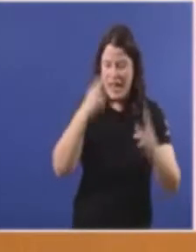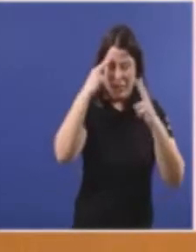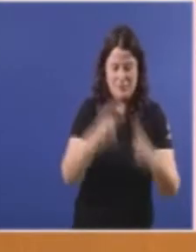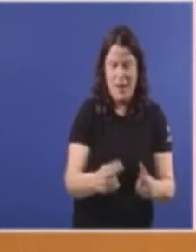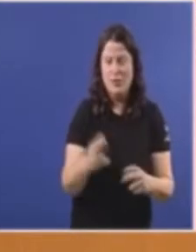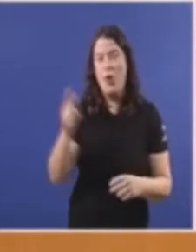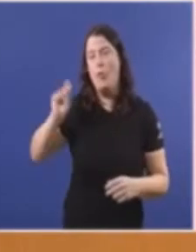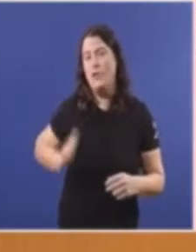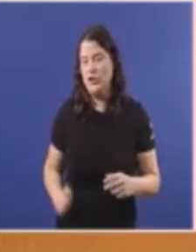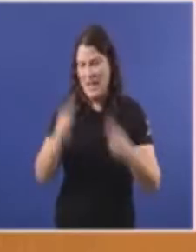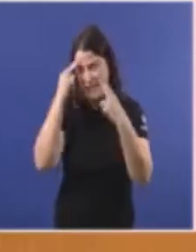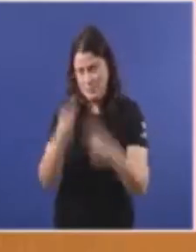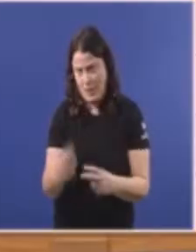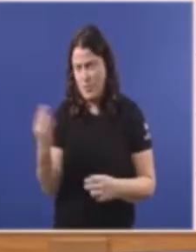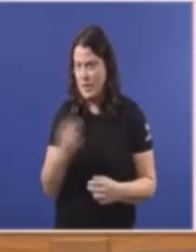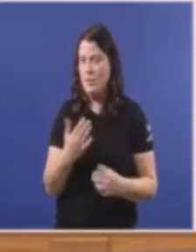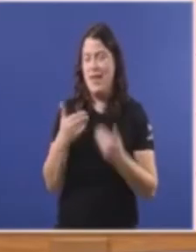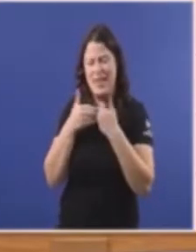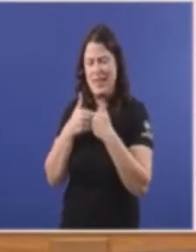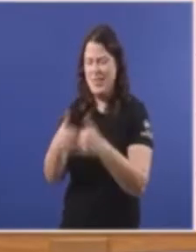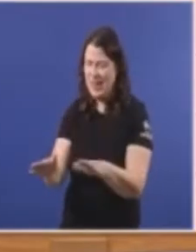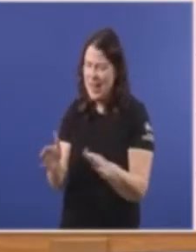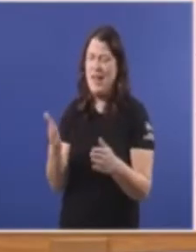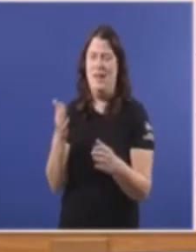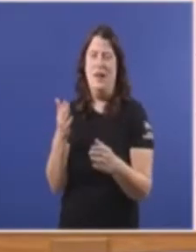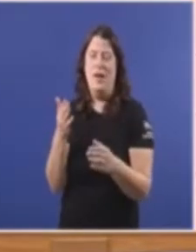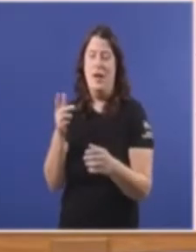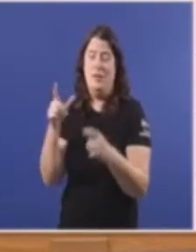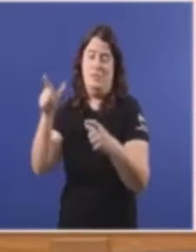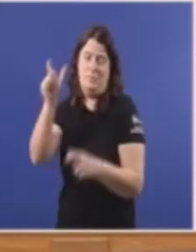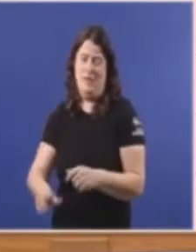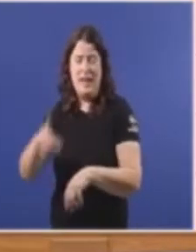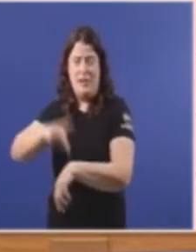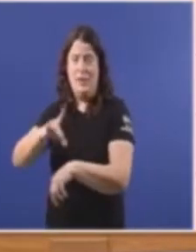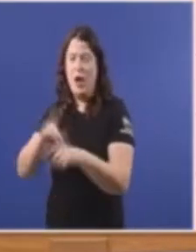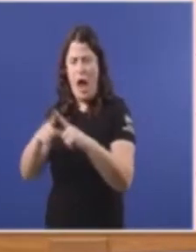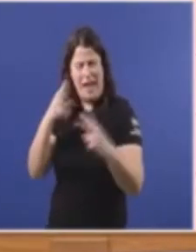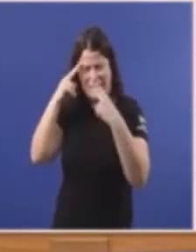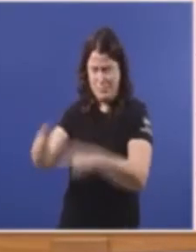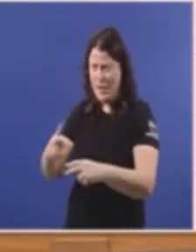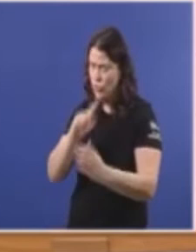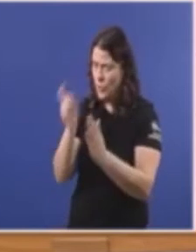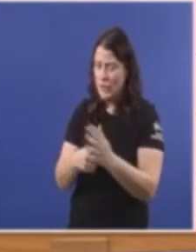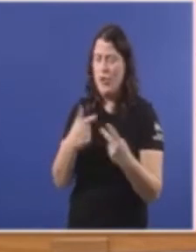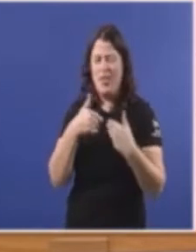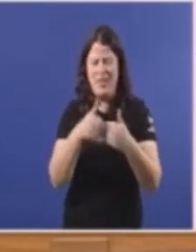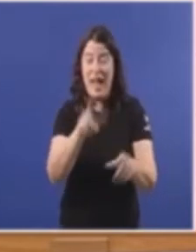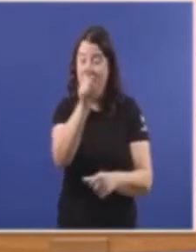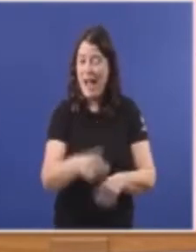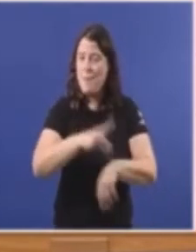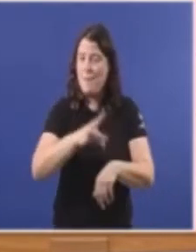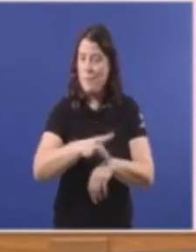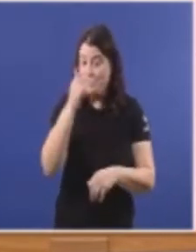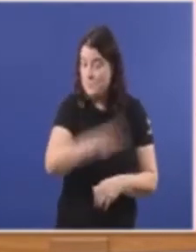profesionais Deixe en paz O xinecólogo de Berín Que ten todo o respeto Do goberno Deixe en paz A pediatra Que ten